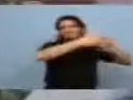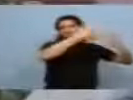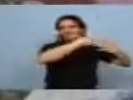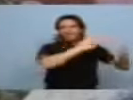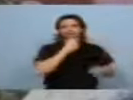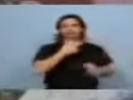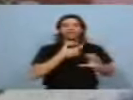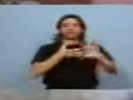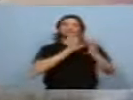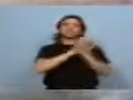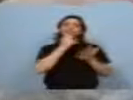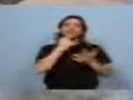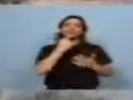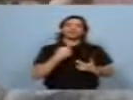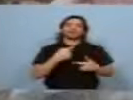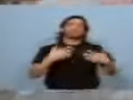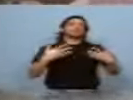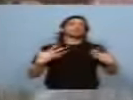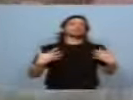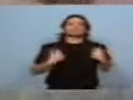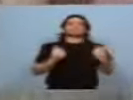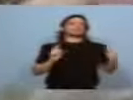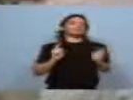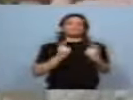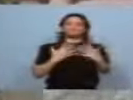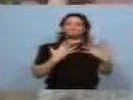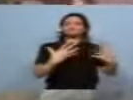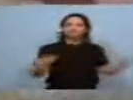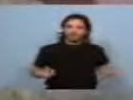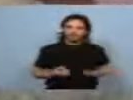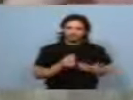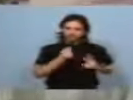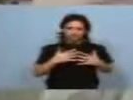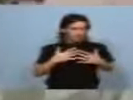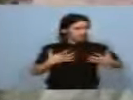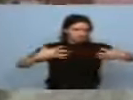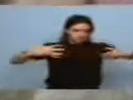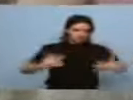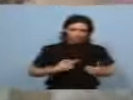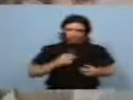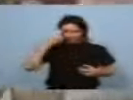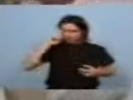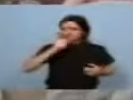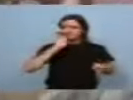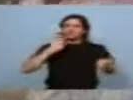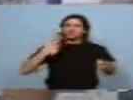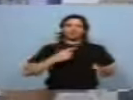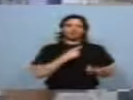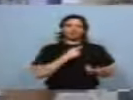Exactamente, el modo prepotente, prepotente, soberbio, insolente,